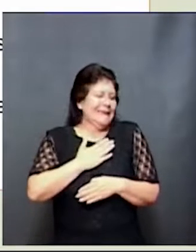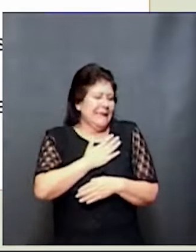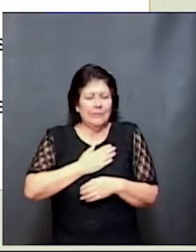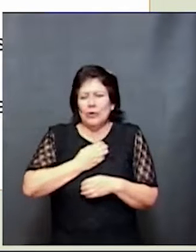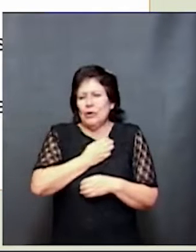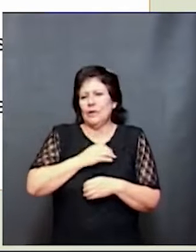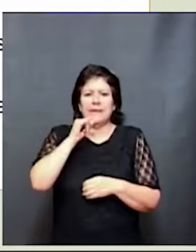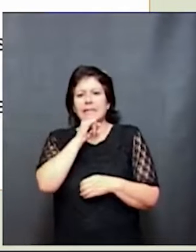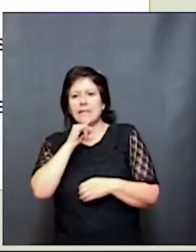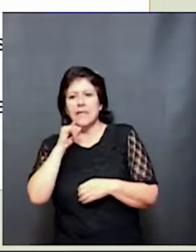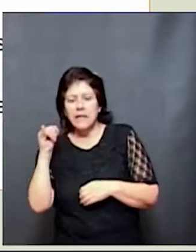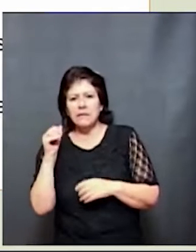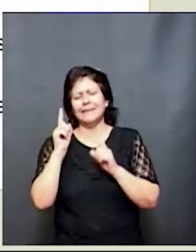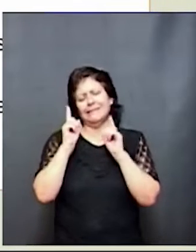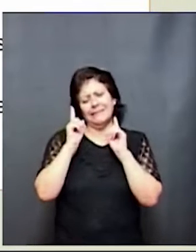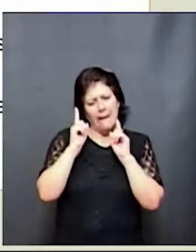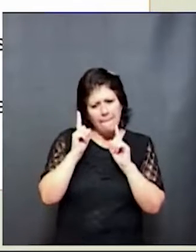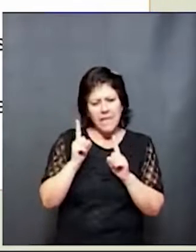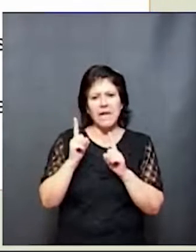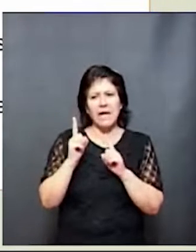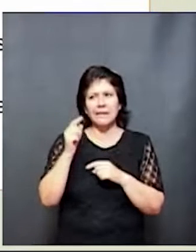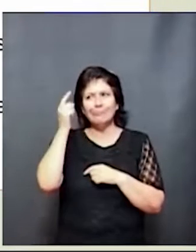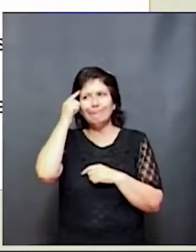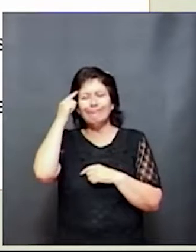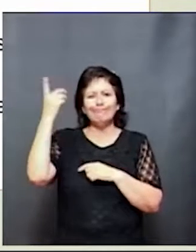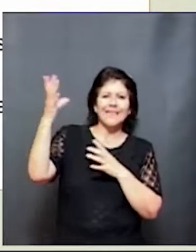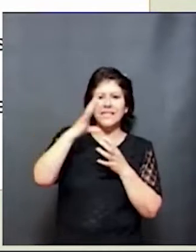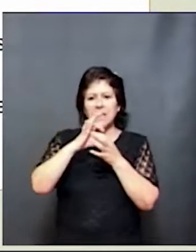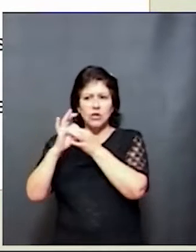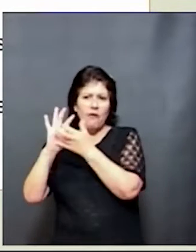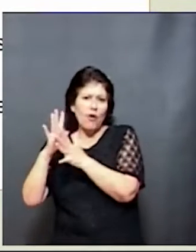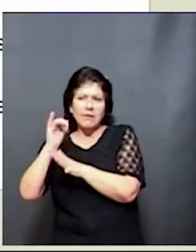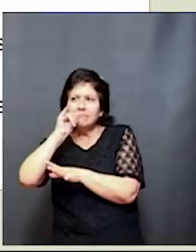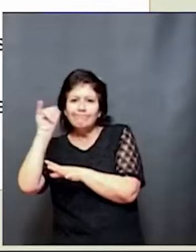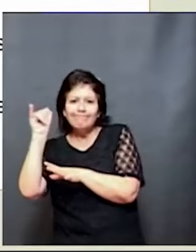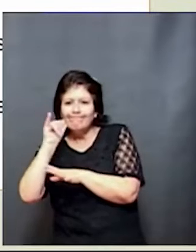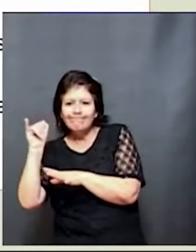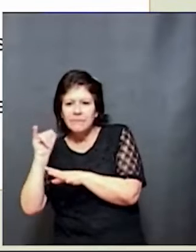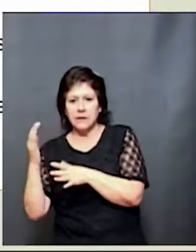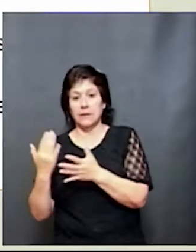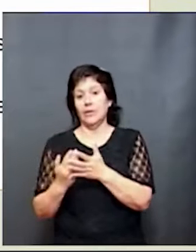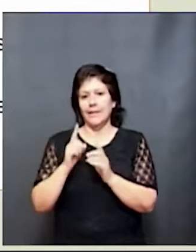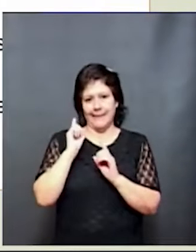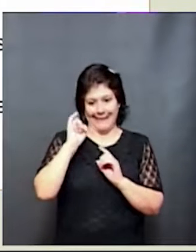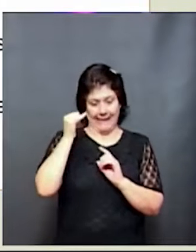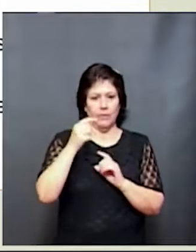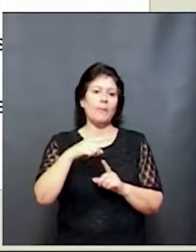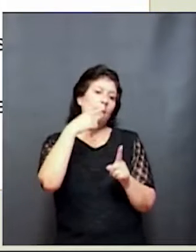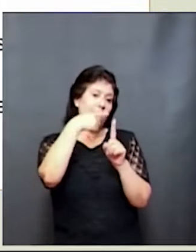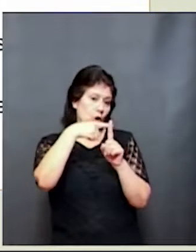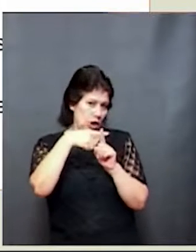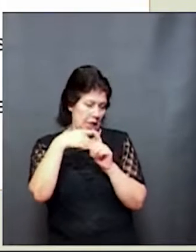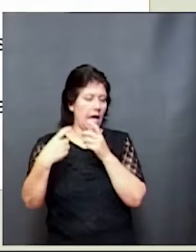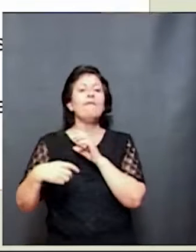negativas influyen en el neurodesarrollo negativamente, si todo lo que sea positivo, las experiencias,